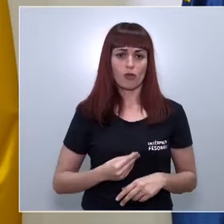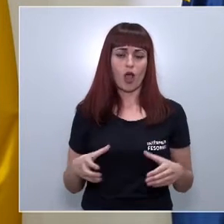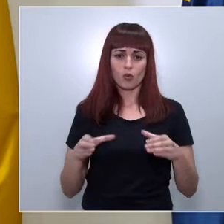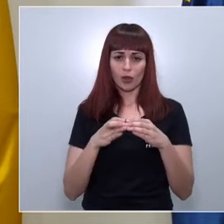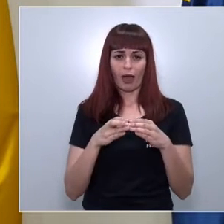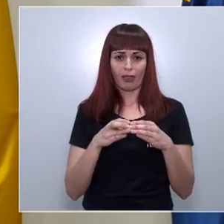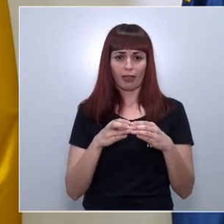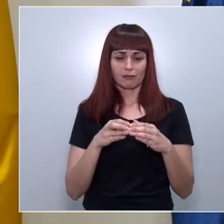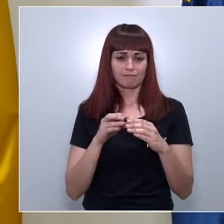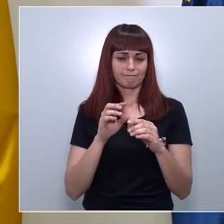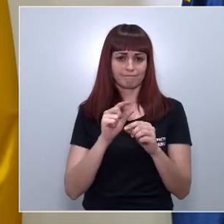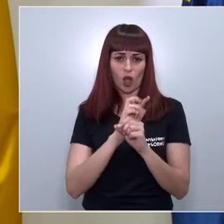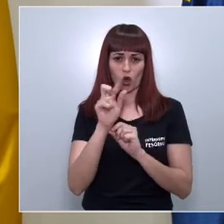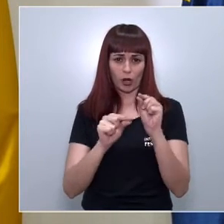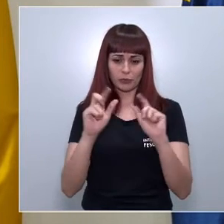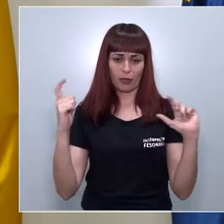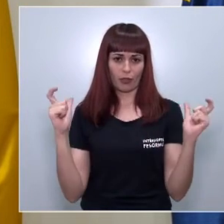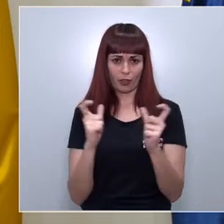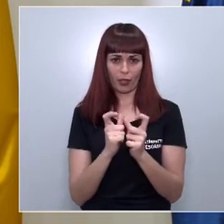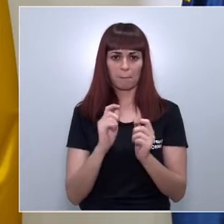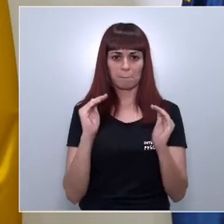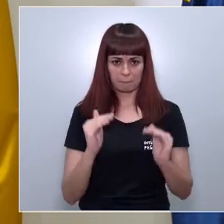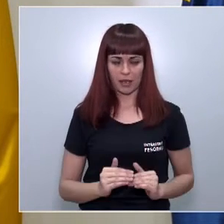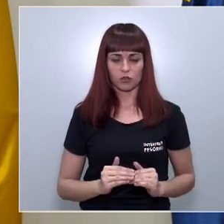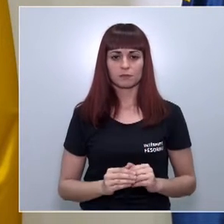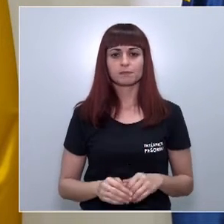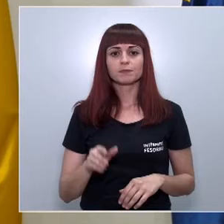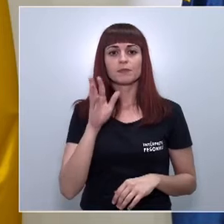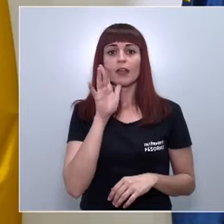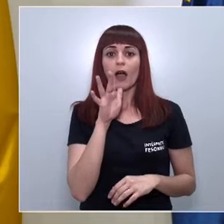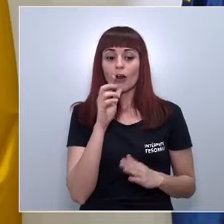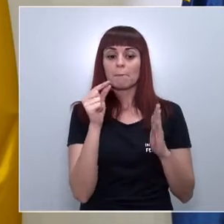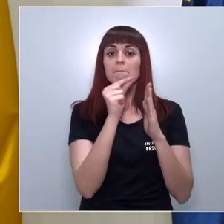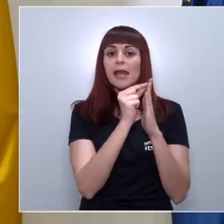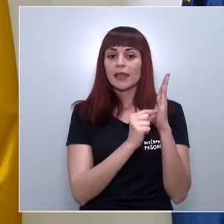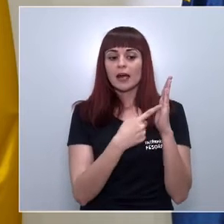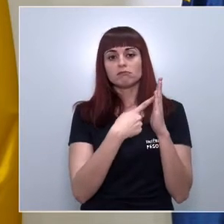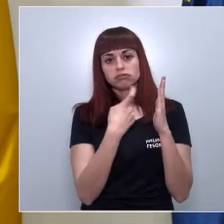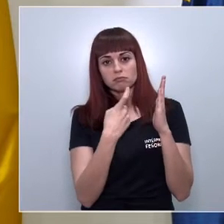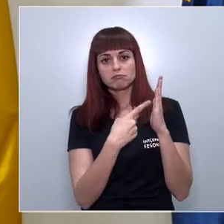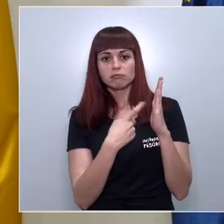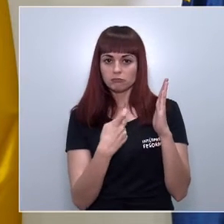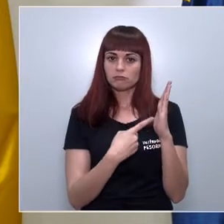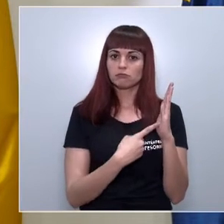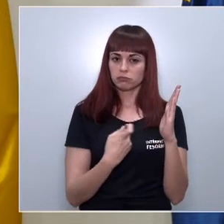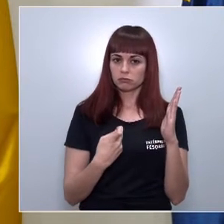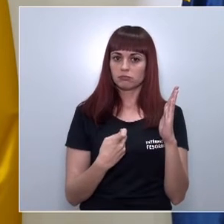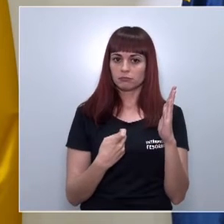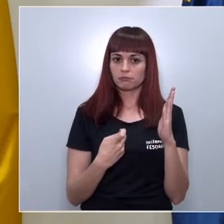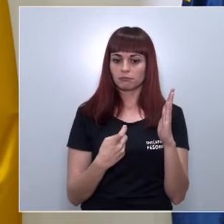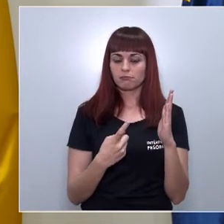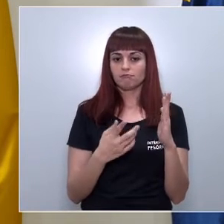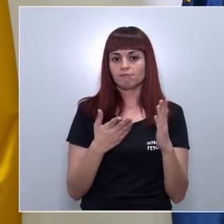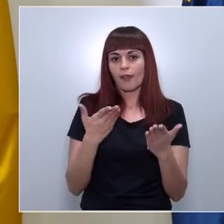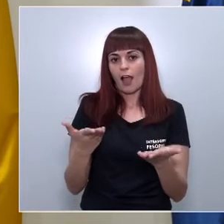con menor incidencia en todo el territorio nacional. Ahora se relajan algunas de esas medidas que nos han posibilitado a contener la